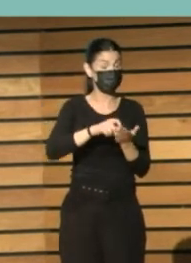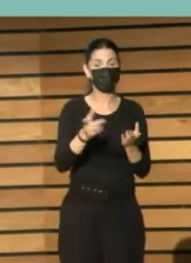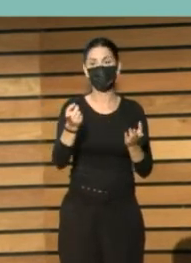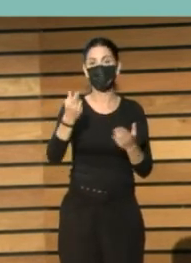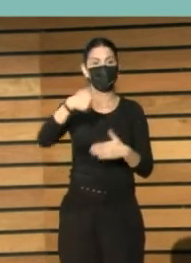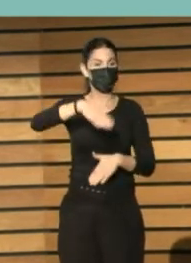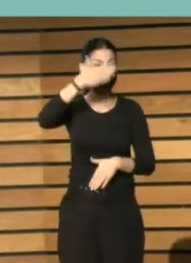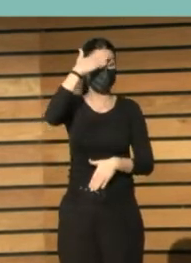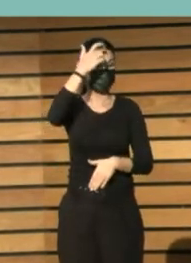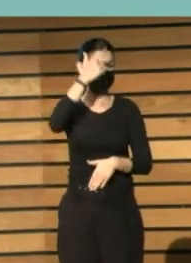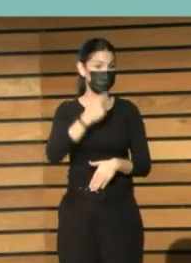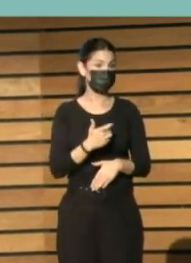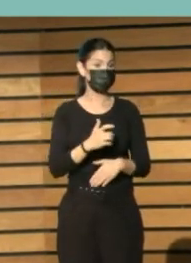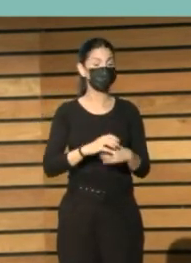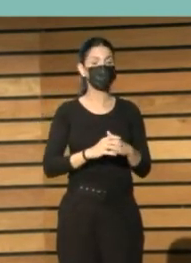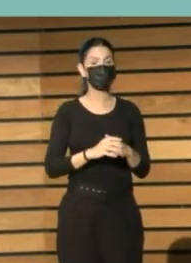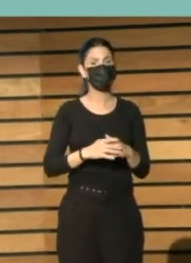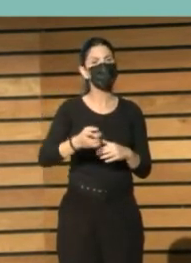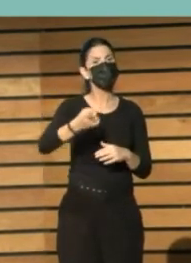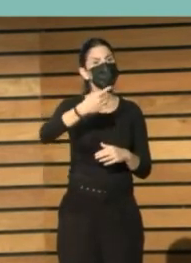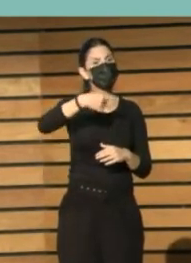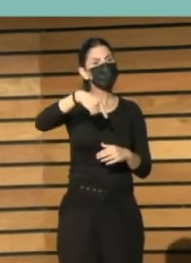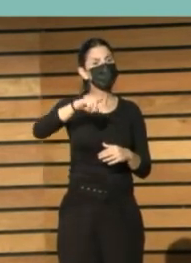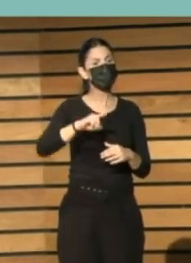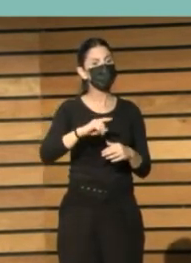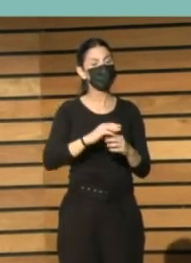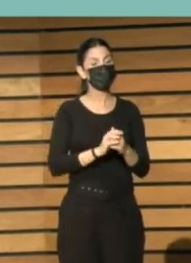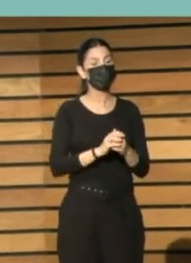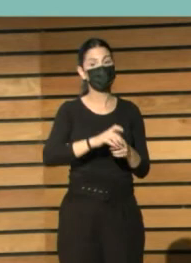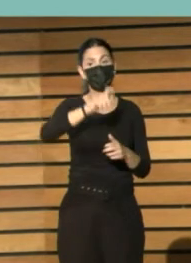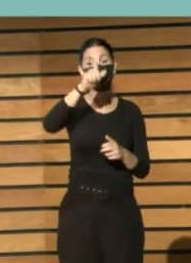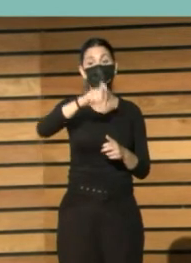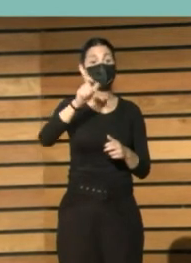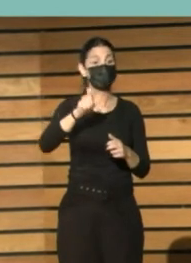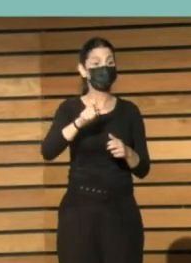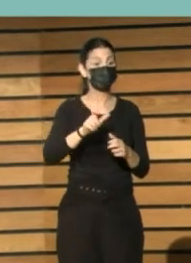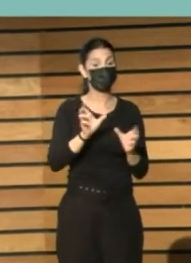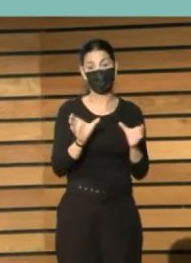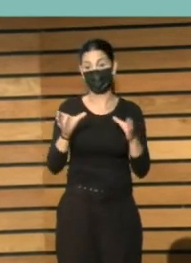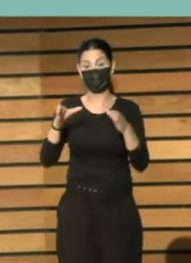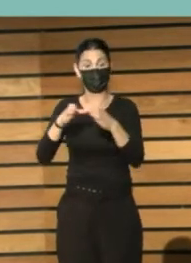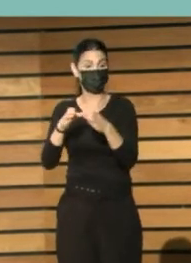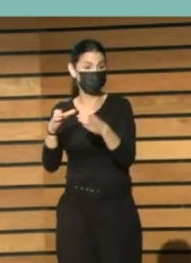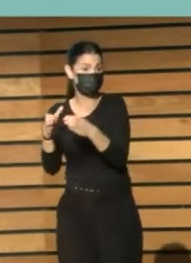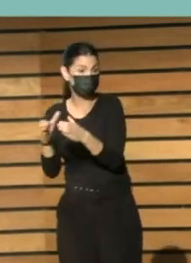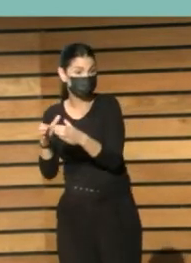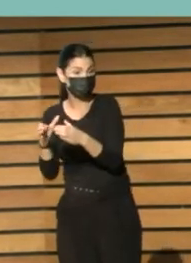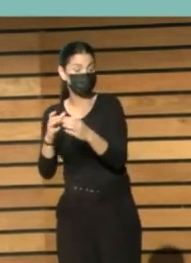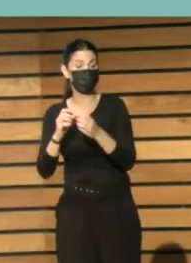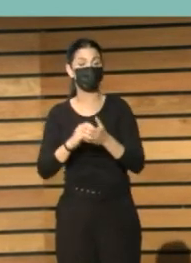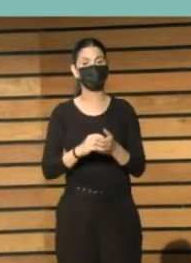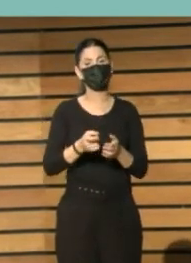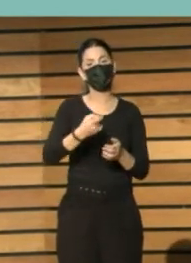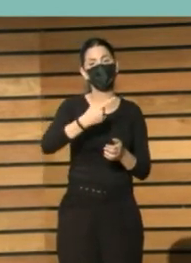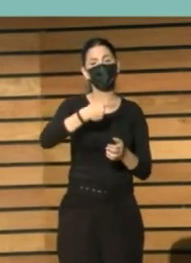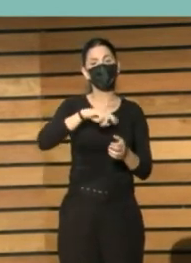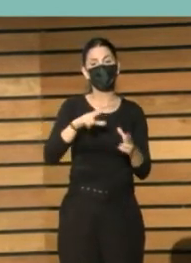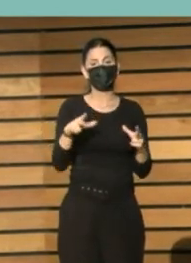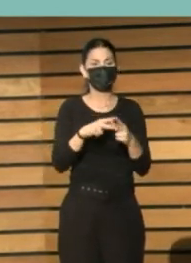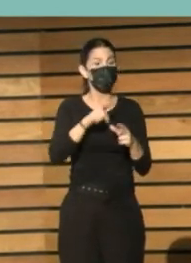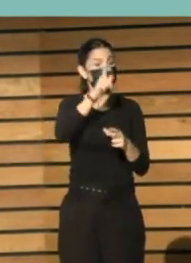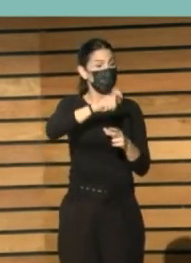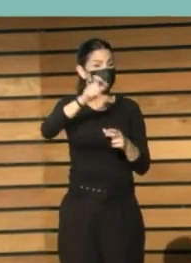Y yo añadiría que todas las personas en sus múltiples minorías. Quizás quienes somos esta nueva ciudadanía.